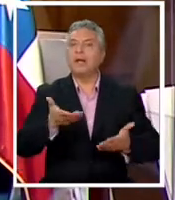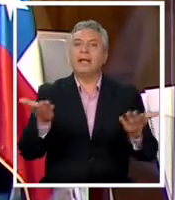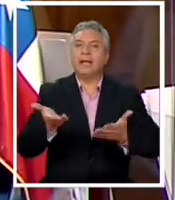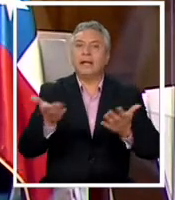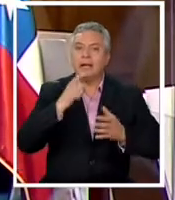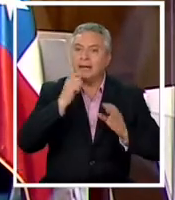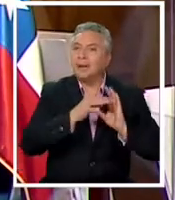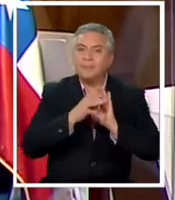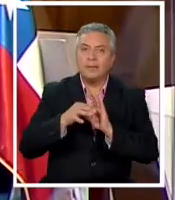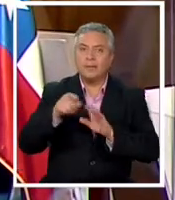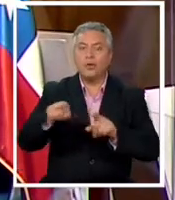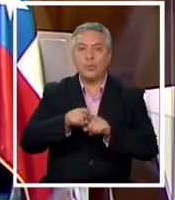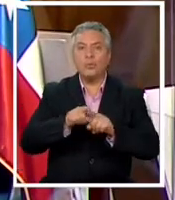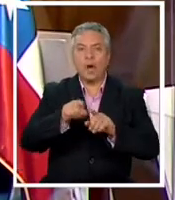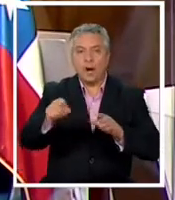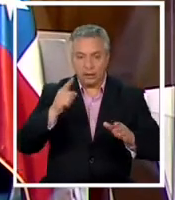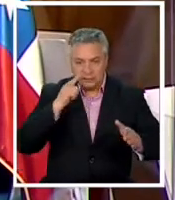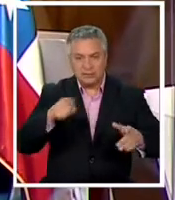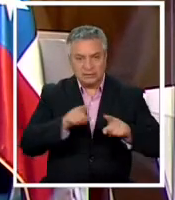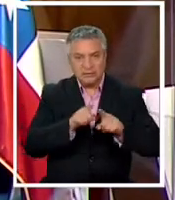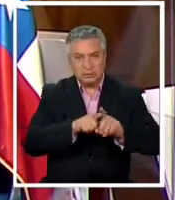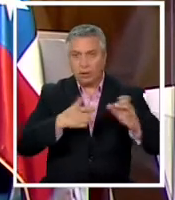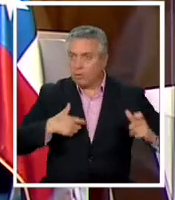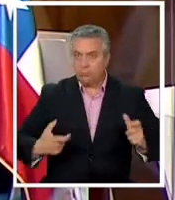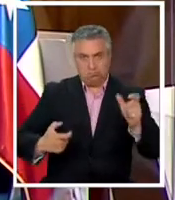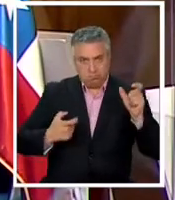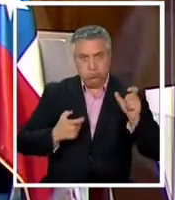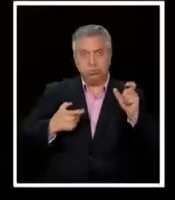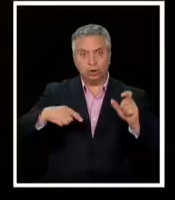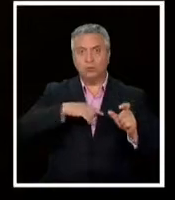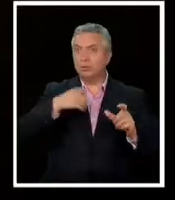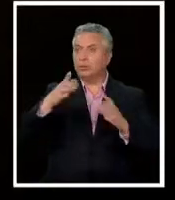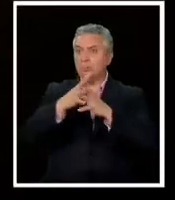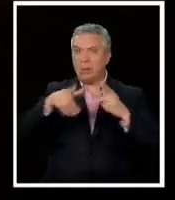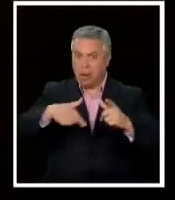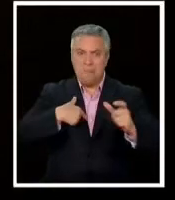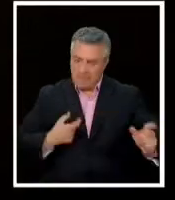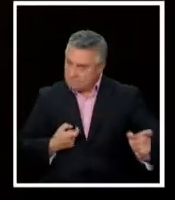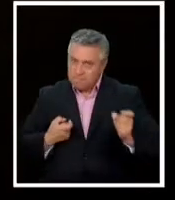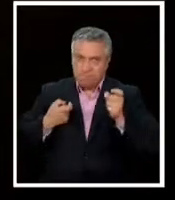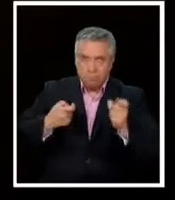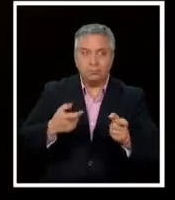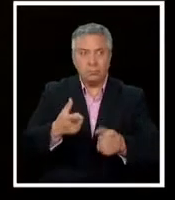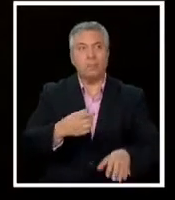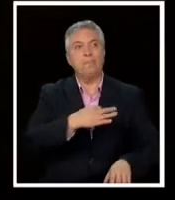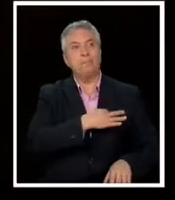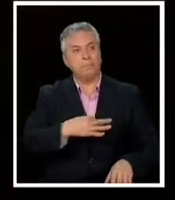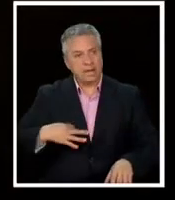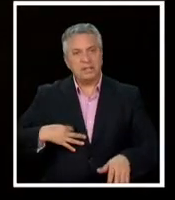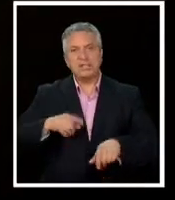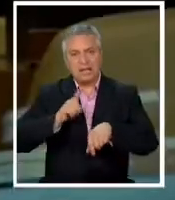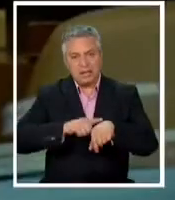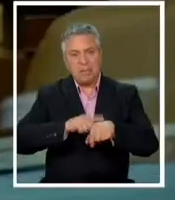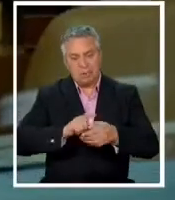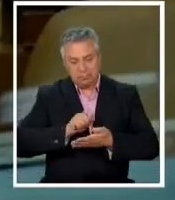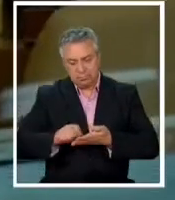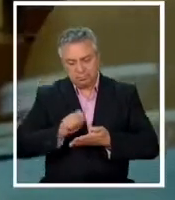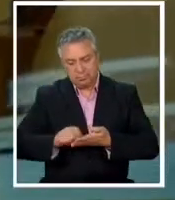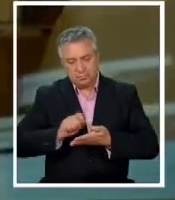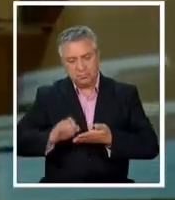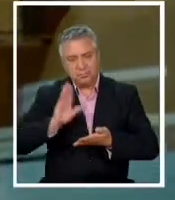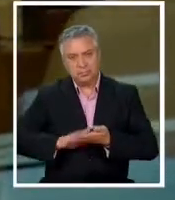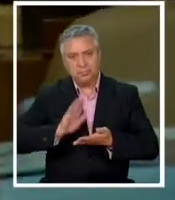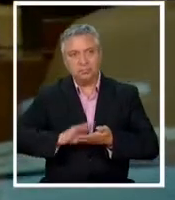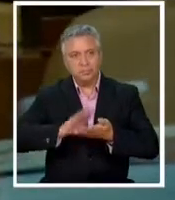adoptar en contra del anuncio de una resistencia armada en contra del Estado de Chile? La ministra se tomó su tiempo y antes de responder invitó a los